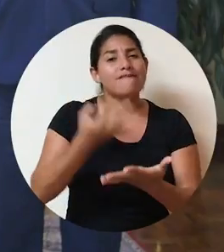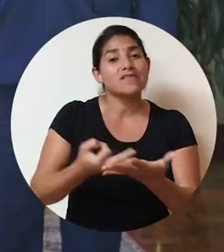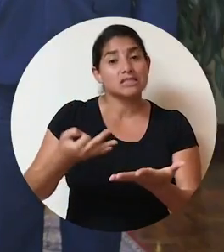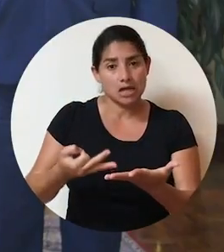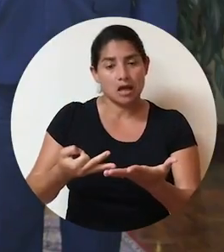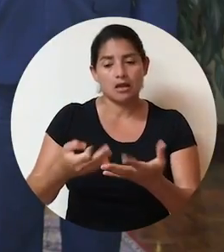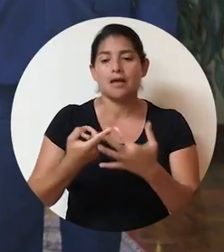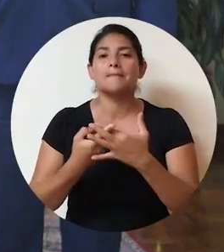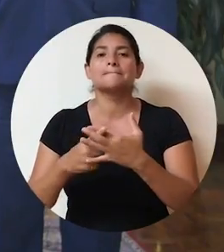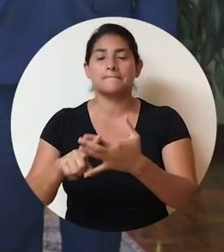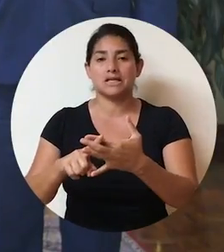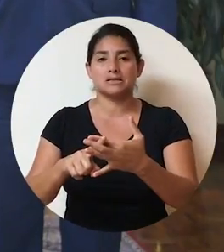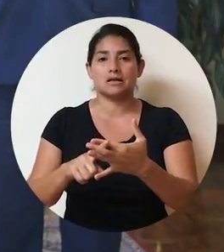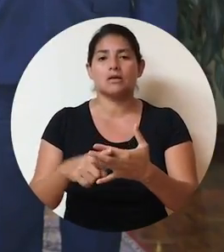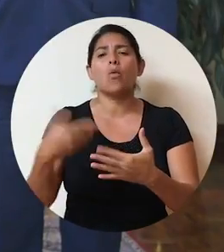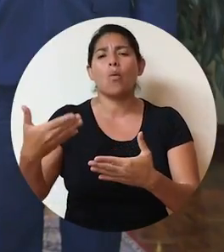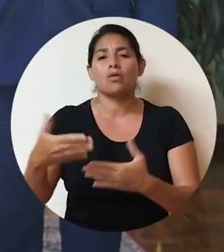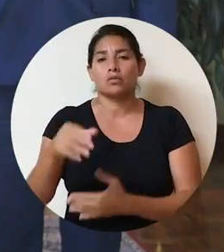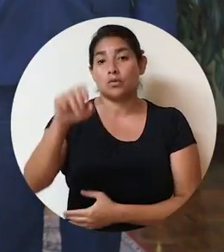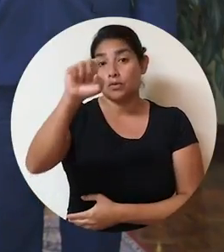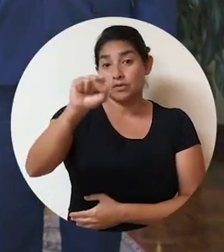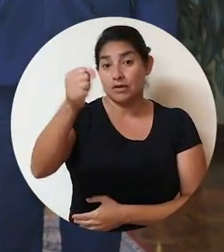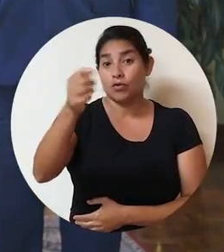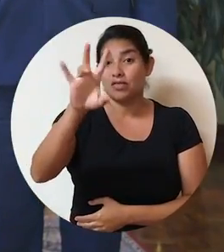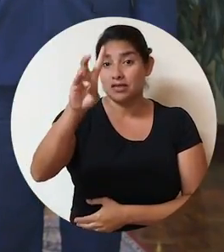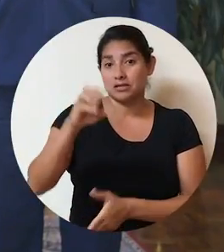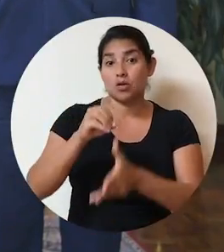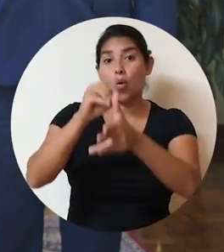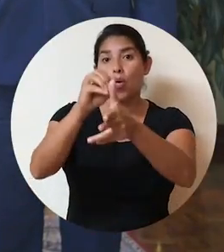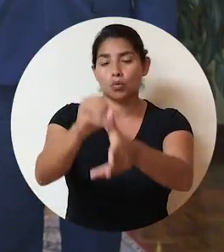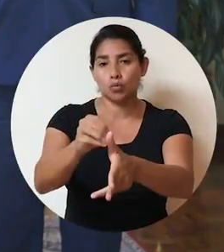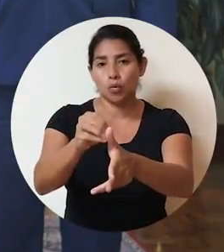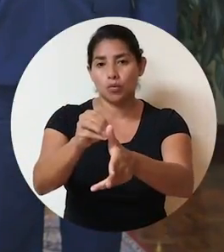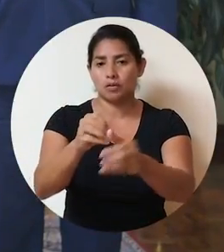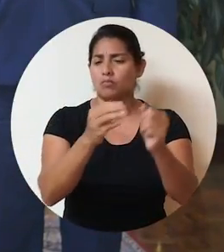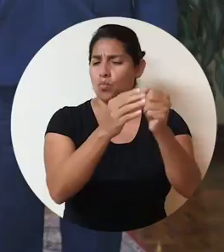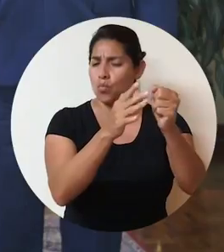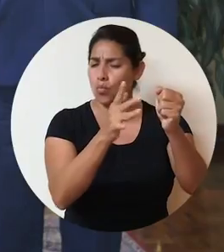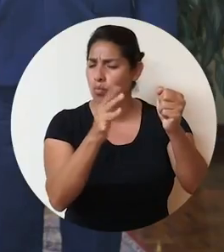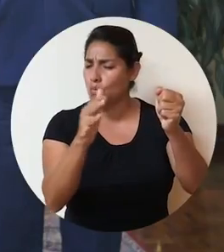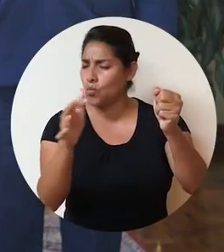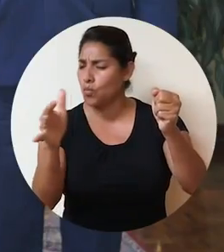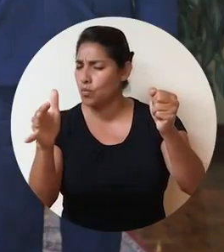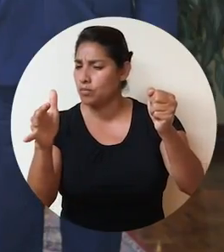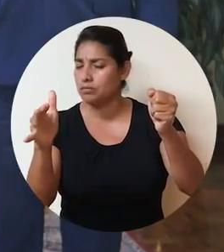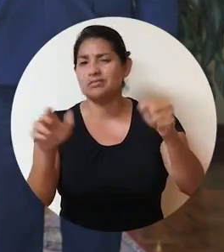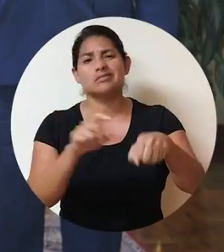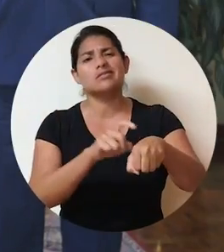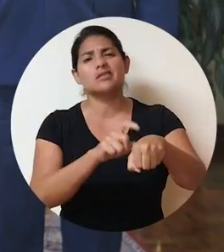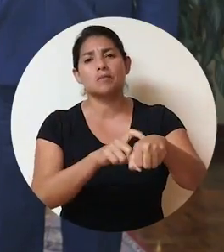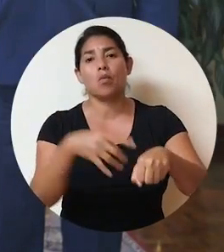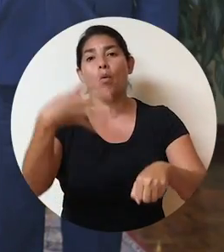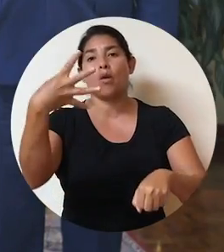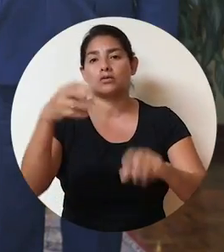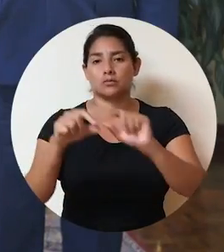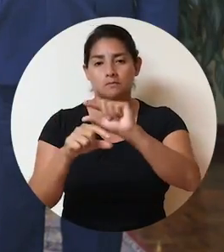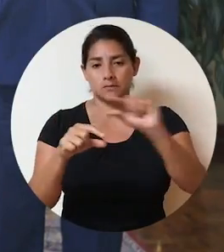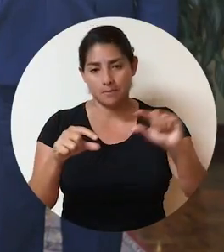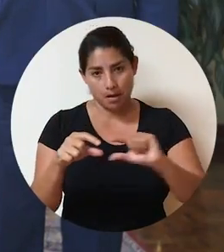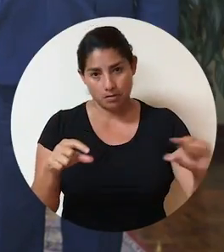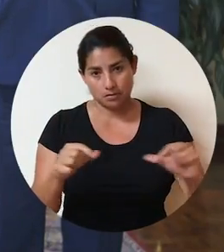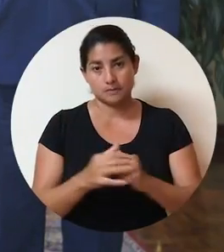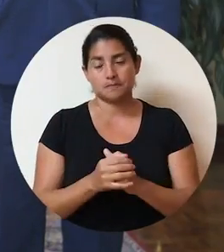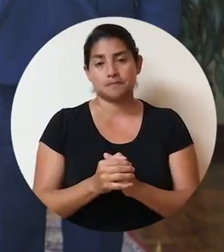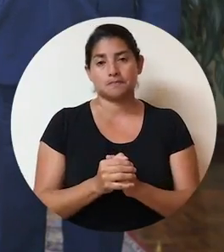y fiscal iniciará este sábado 17 de octubre y tendrá un plazo de hasta cuatro